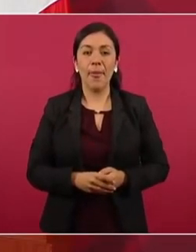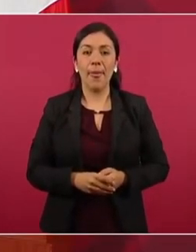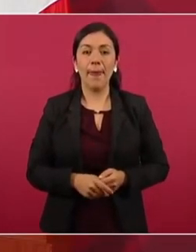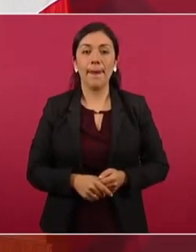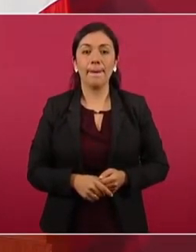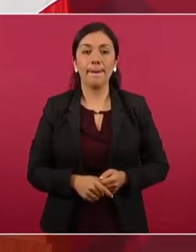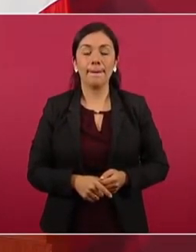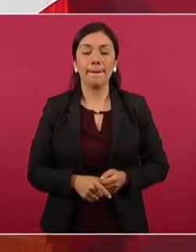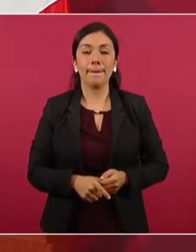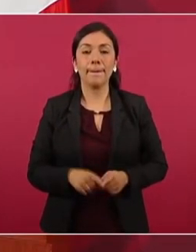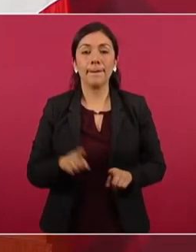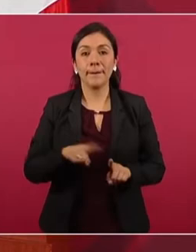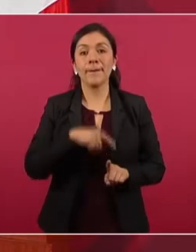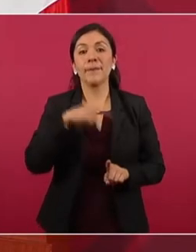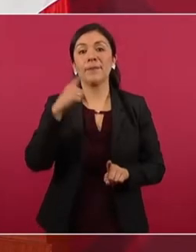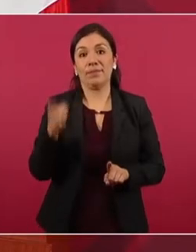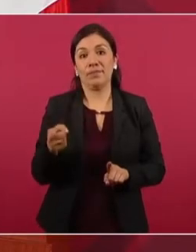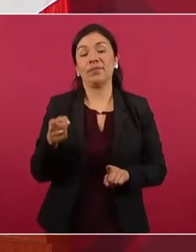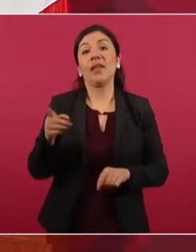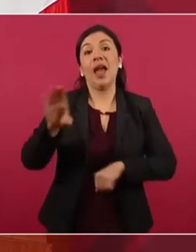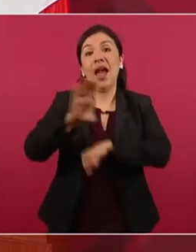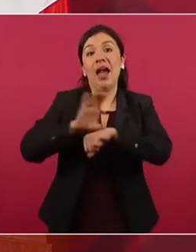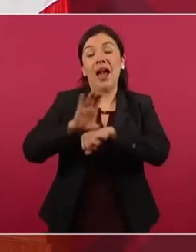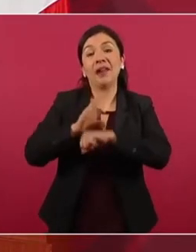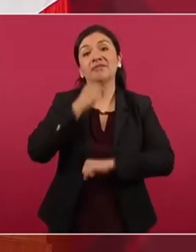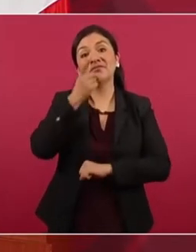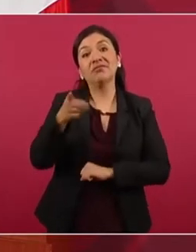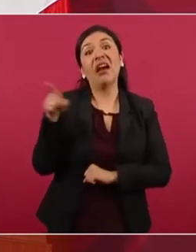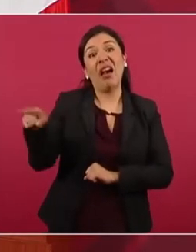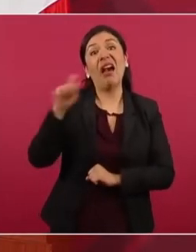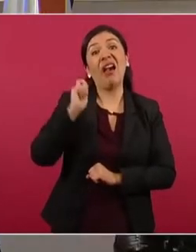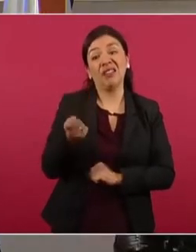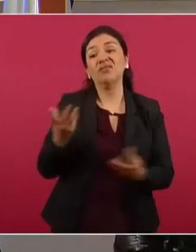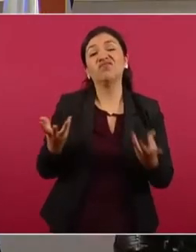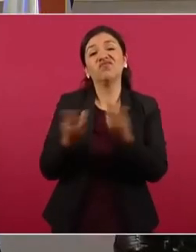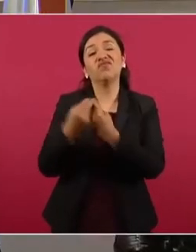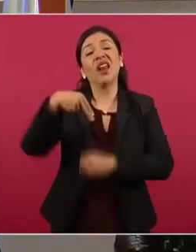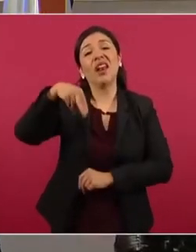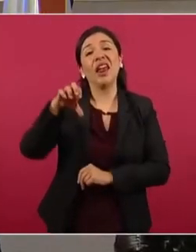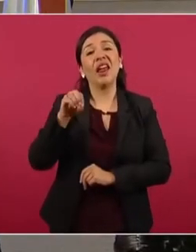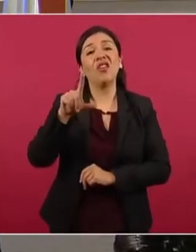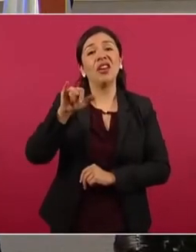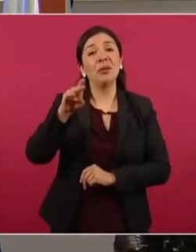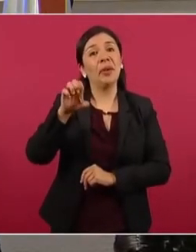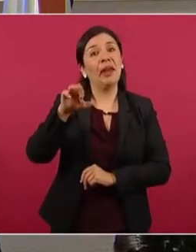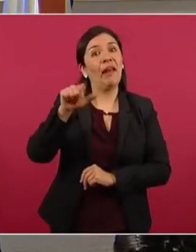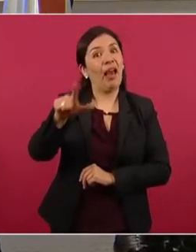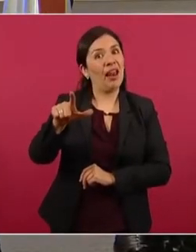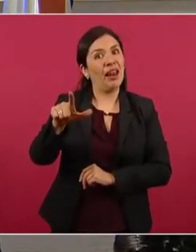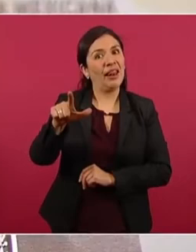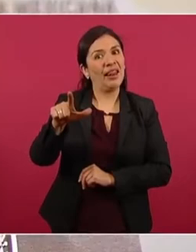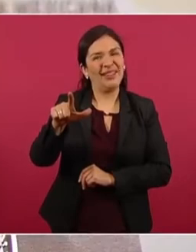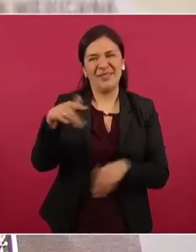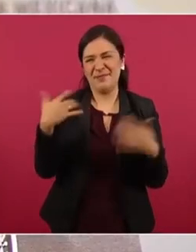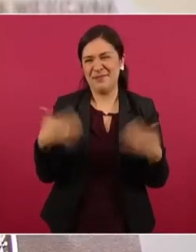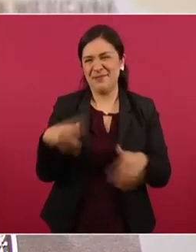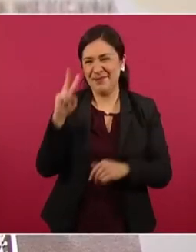Y es un neoliberal, está buenísima.